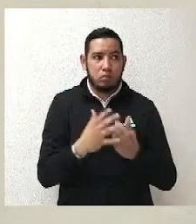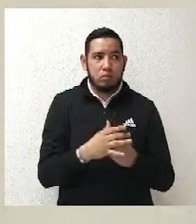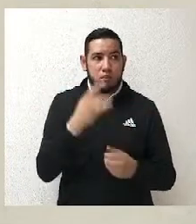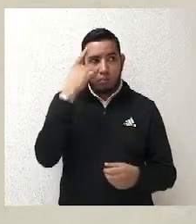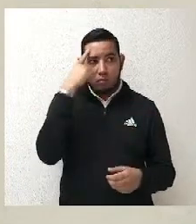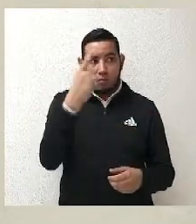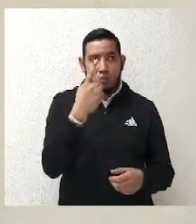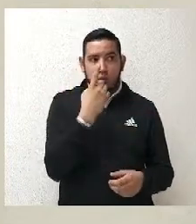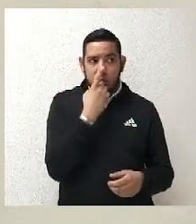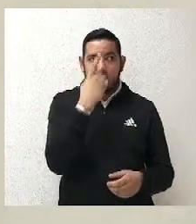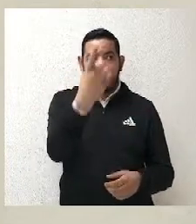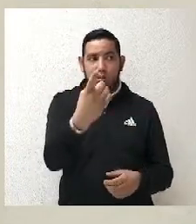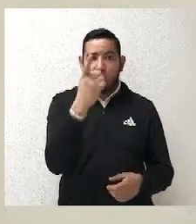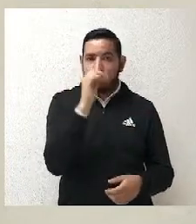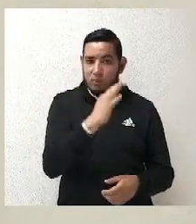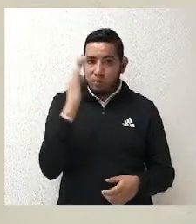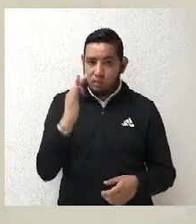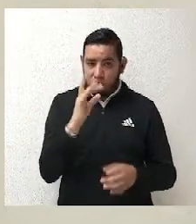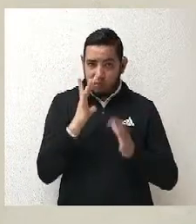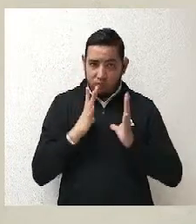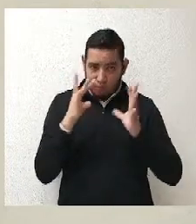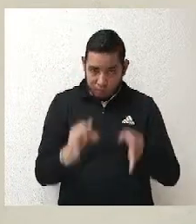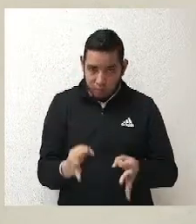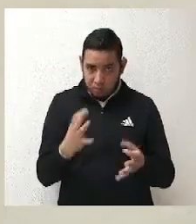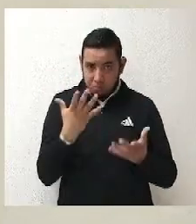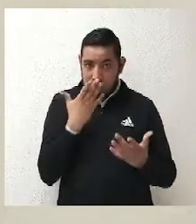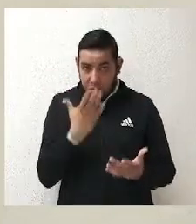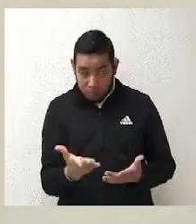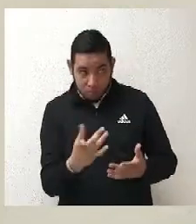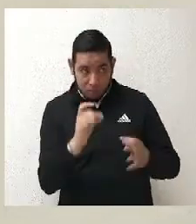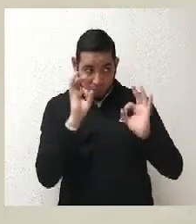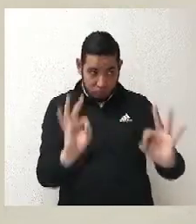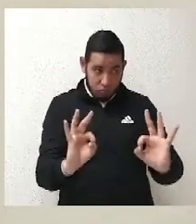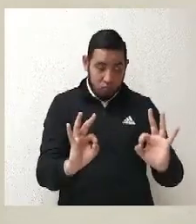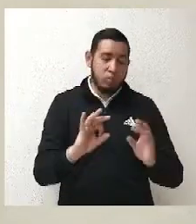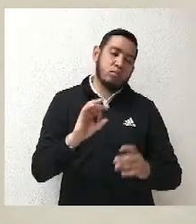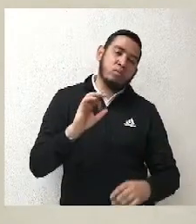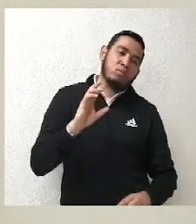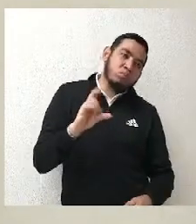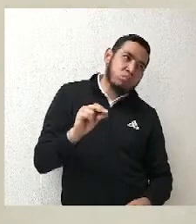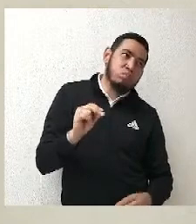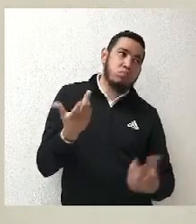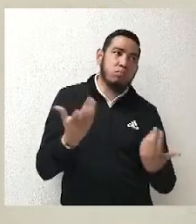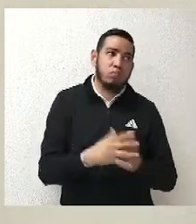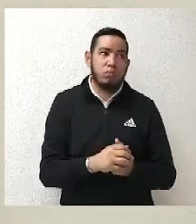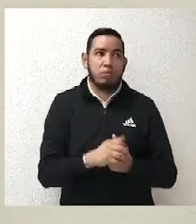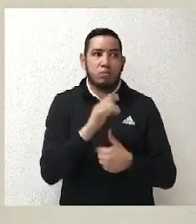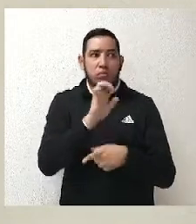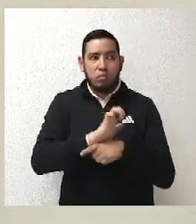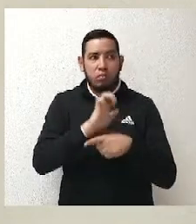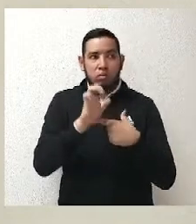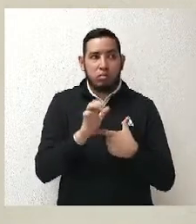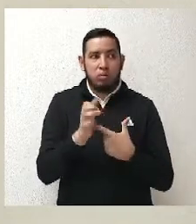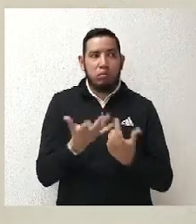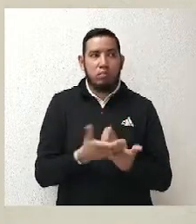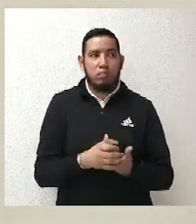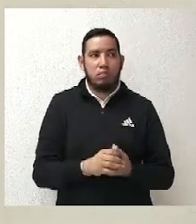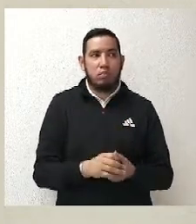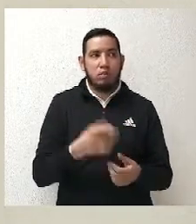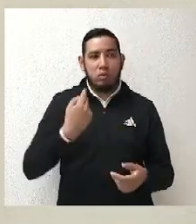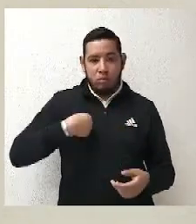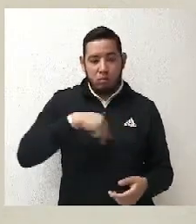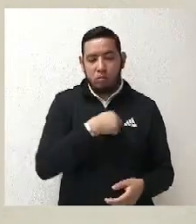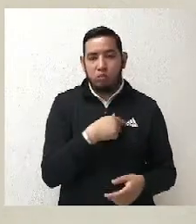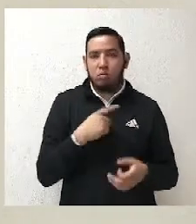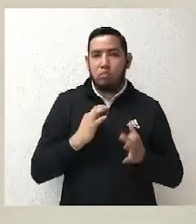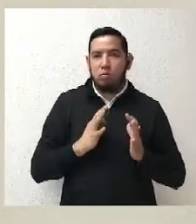decir que la fecha asignada en el documento no es la misma en la que se había publicado. Entonces, nosotros confirmamos